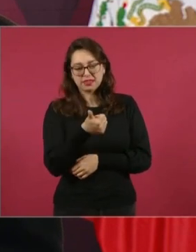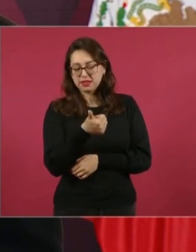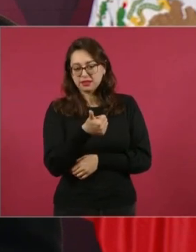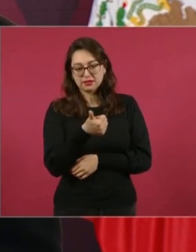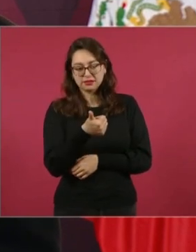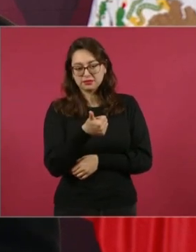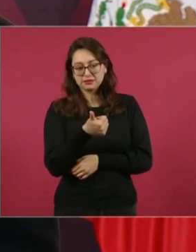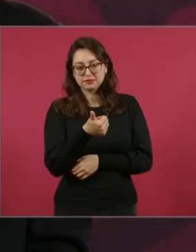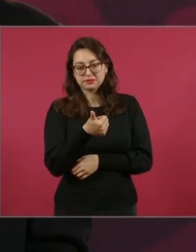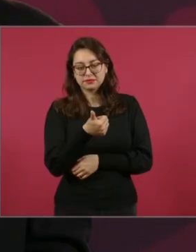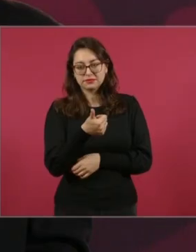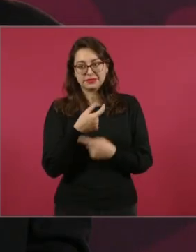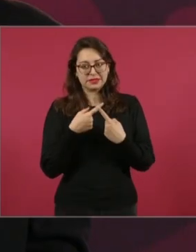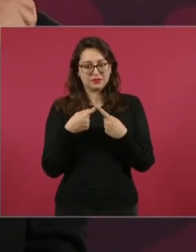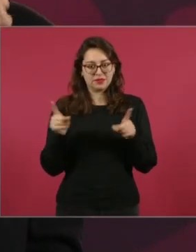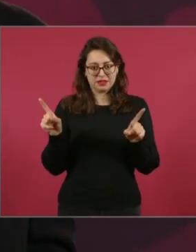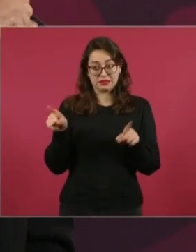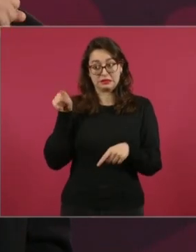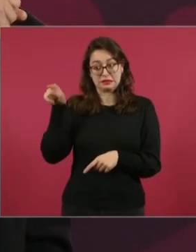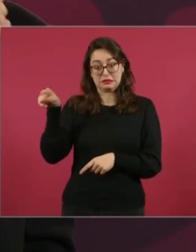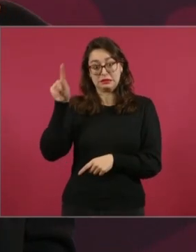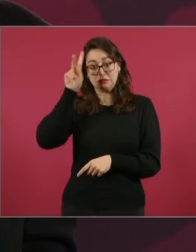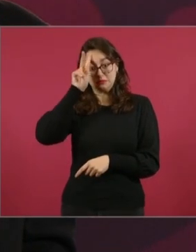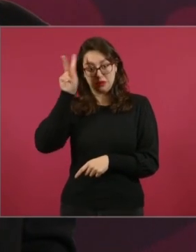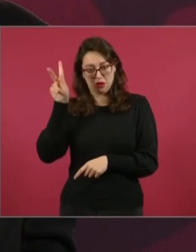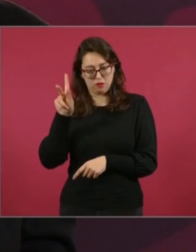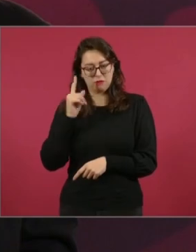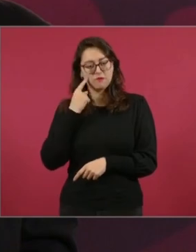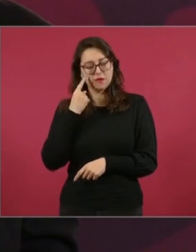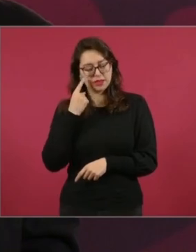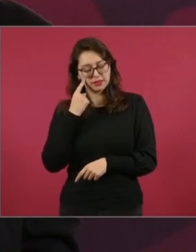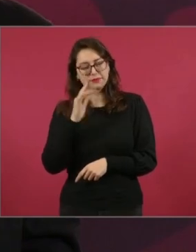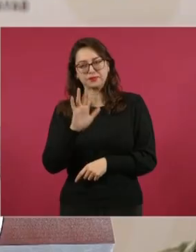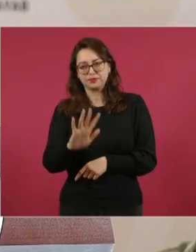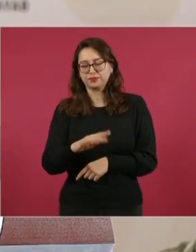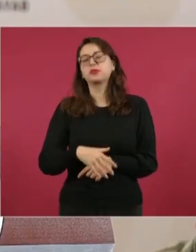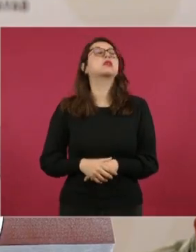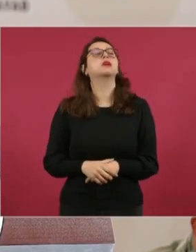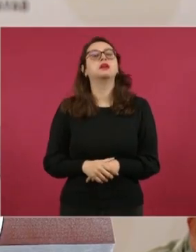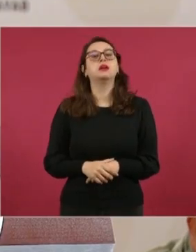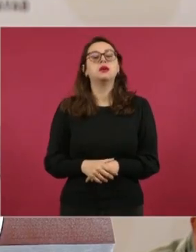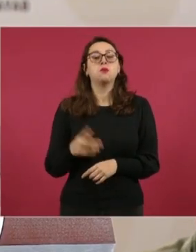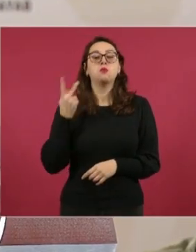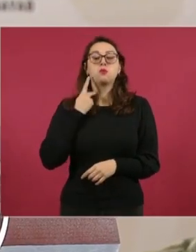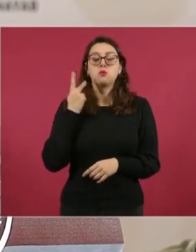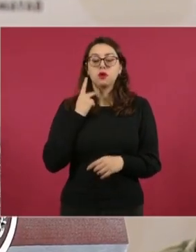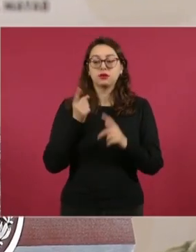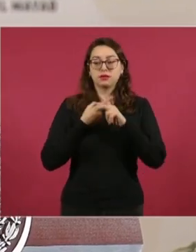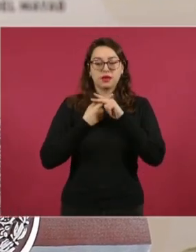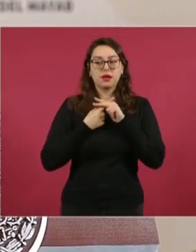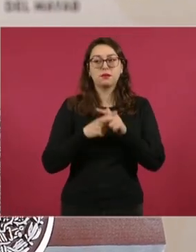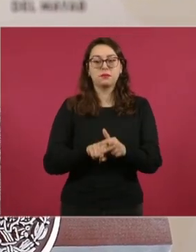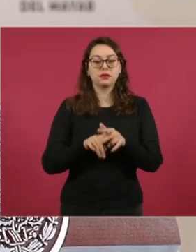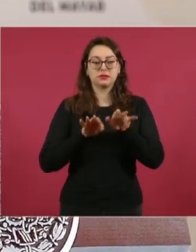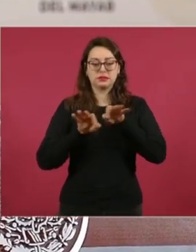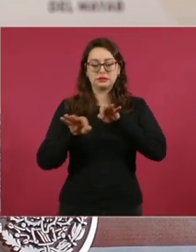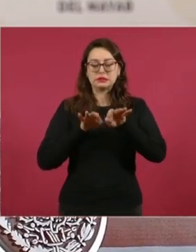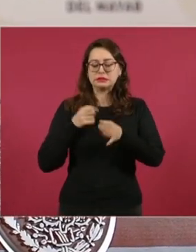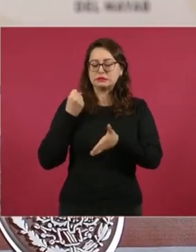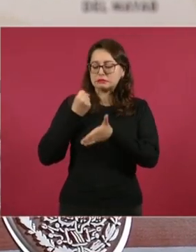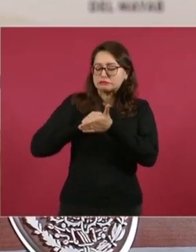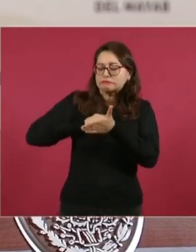y se reciben golpes, se siente